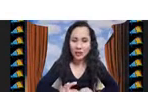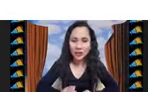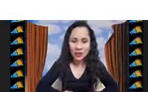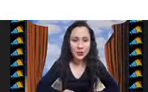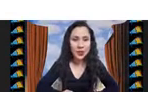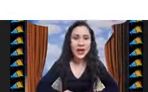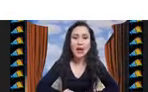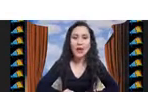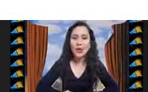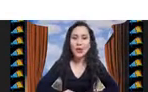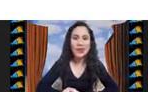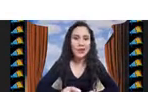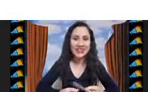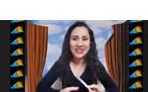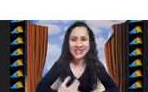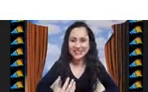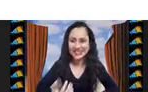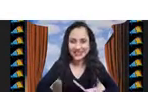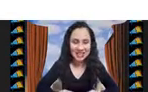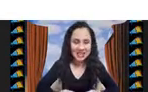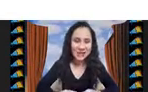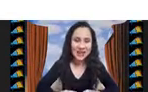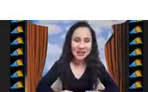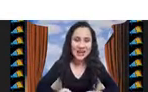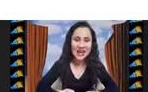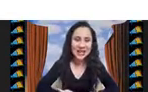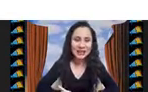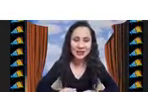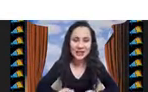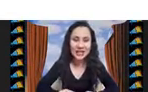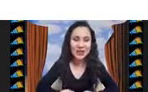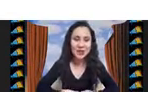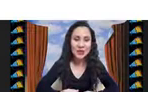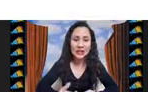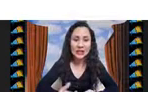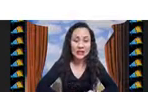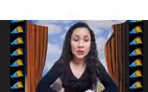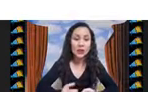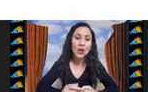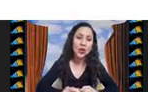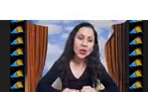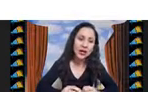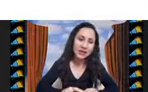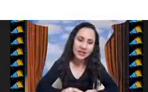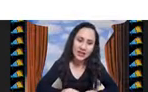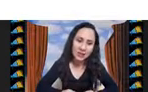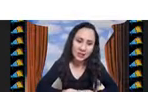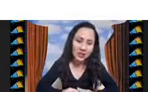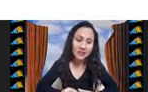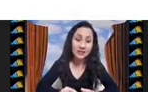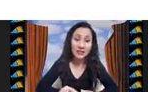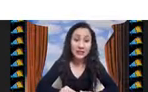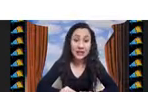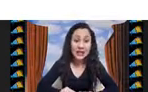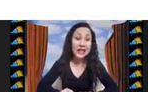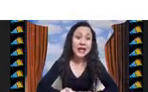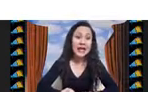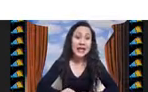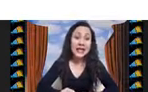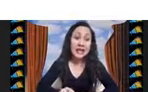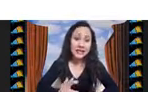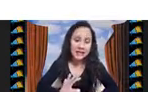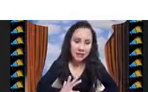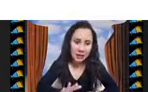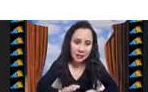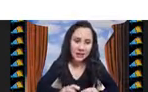si les queda alguna duda o tienen interés en colaborar conmigo, con el instituto, con toda confianza me pueden escribir.